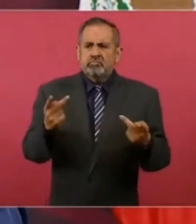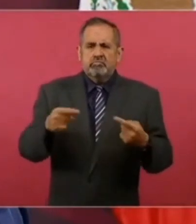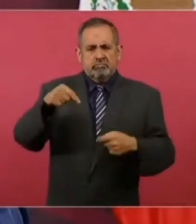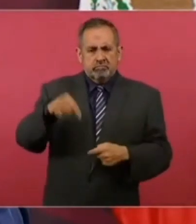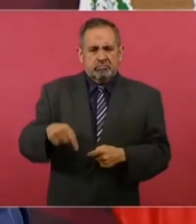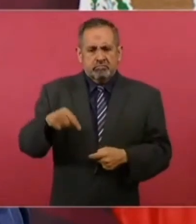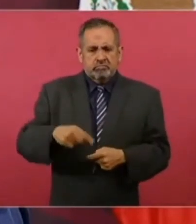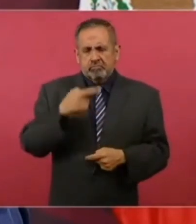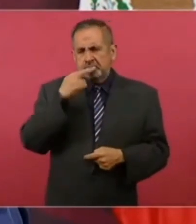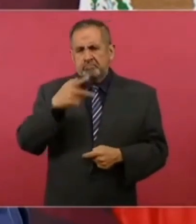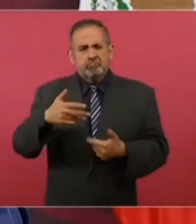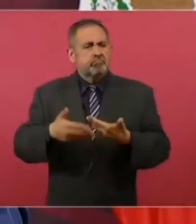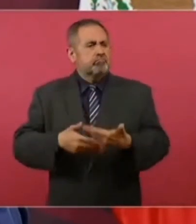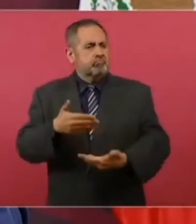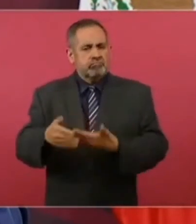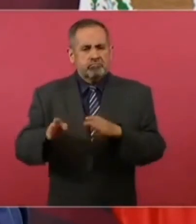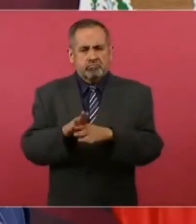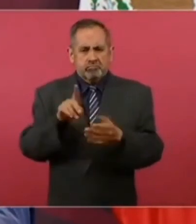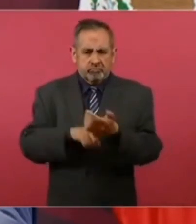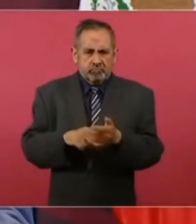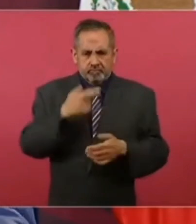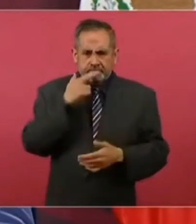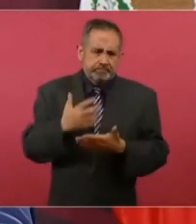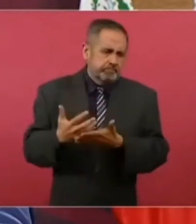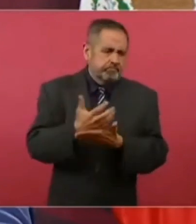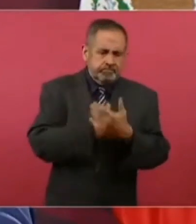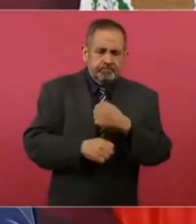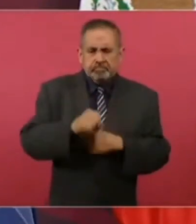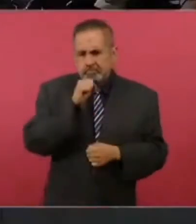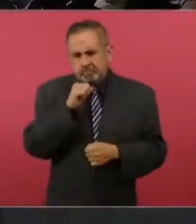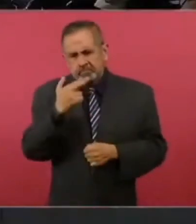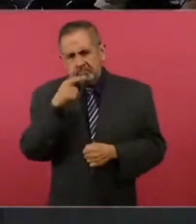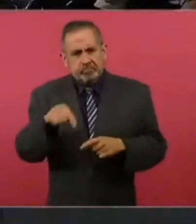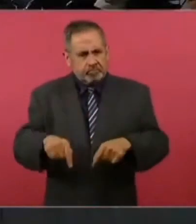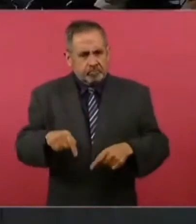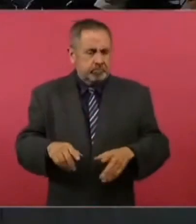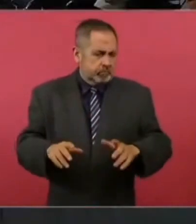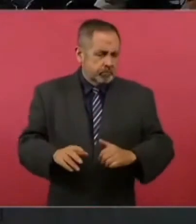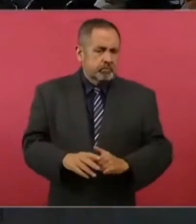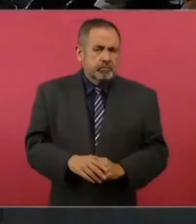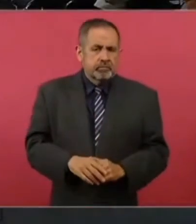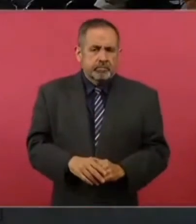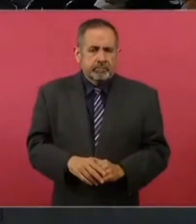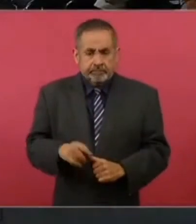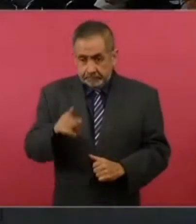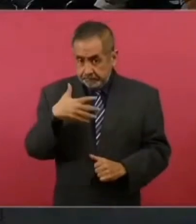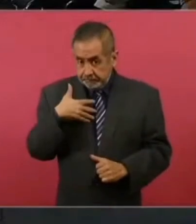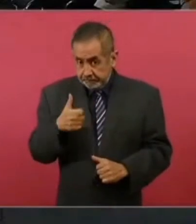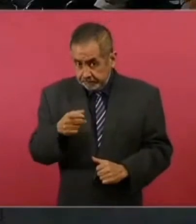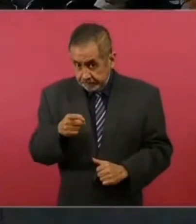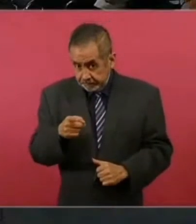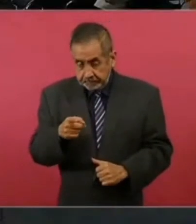para que ellos tengan mejor precio. Eso es lo que